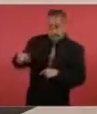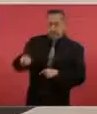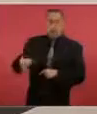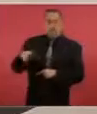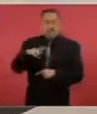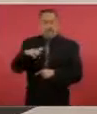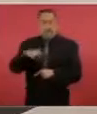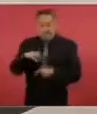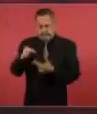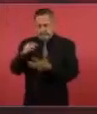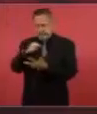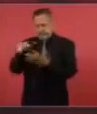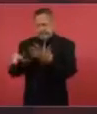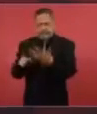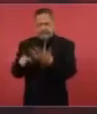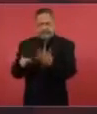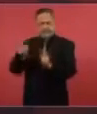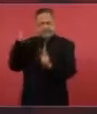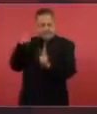misiones.